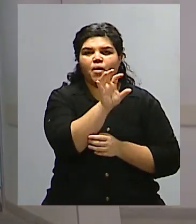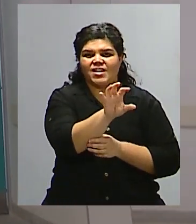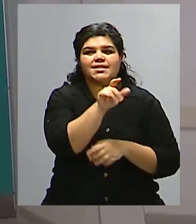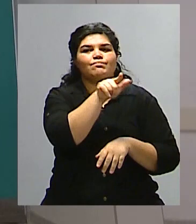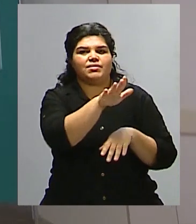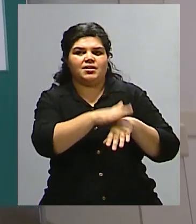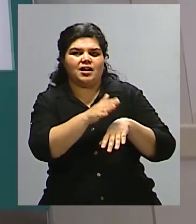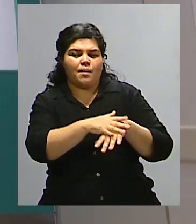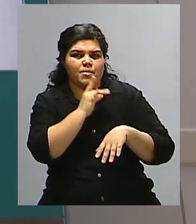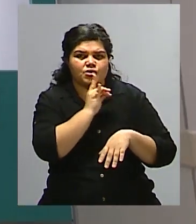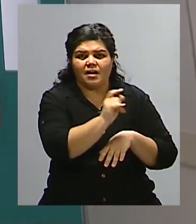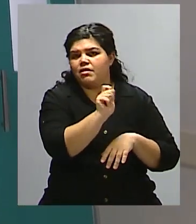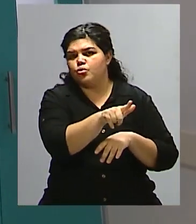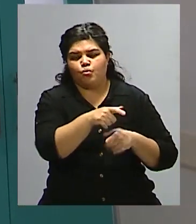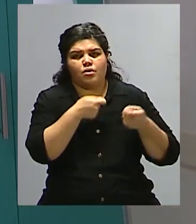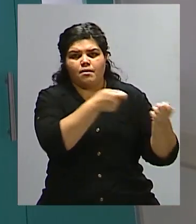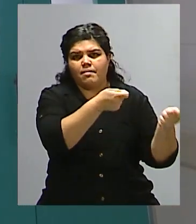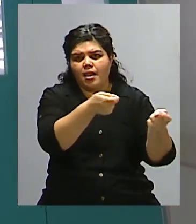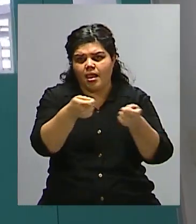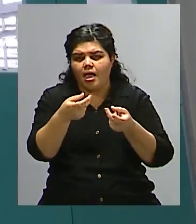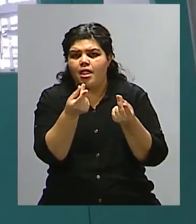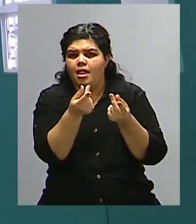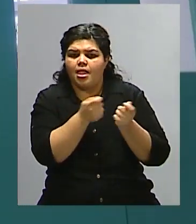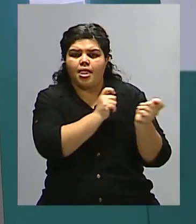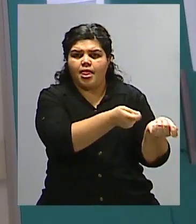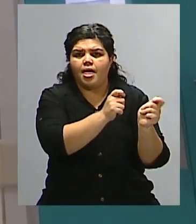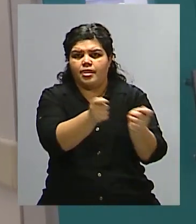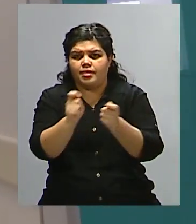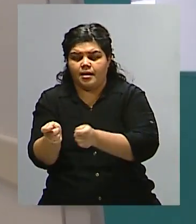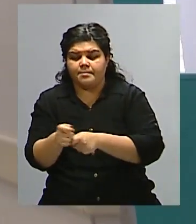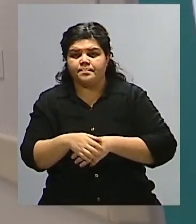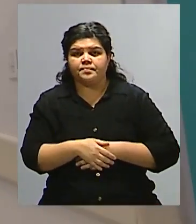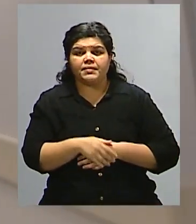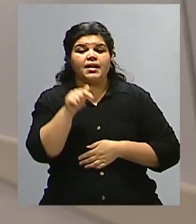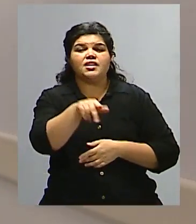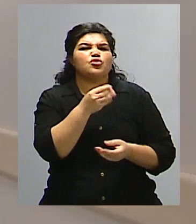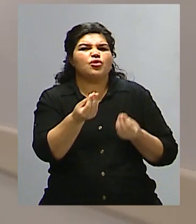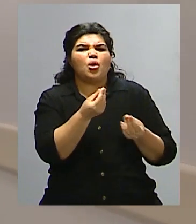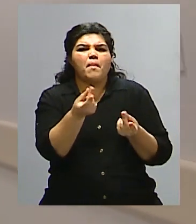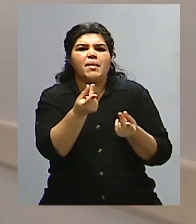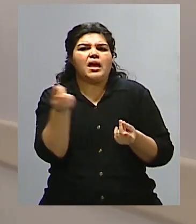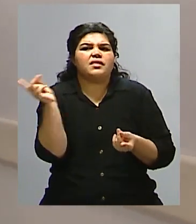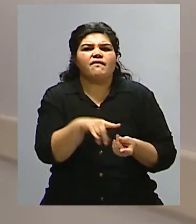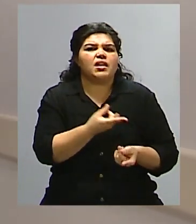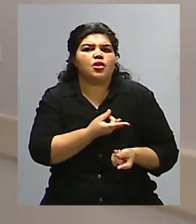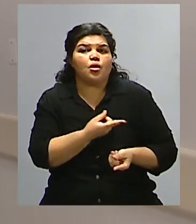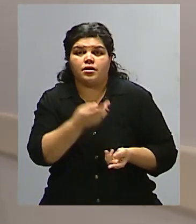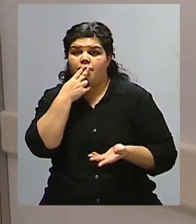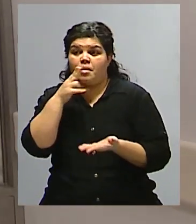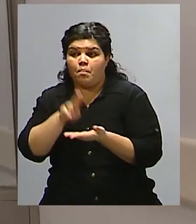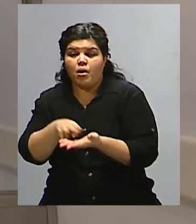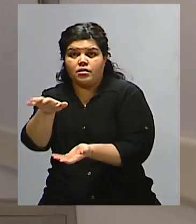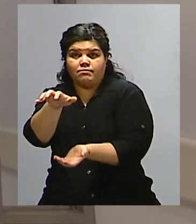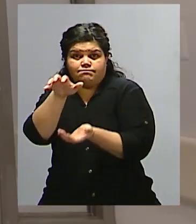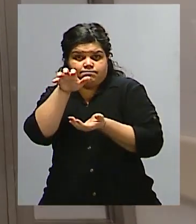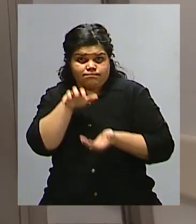Y estos, digamos, se mueven con recursos de naturaleza fundamentalmente impositiva y de los que tienen las